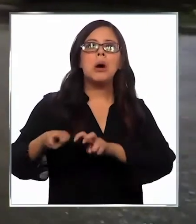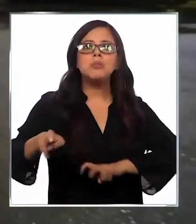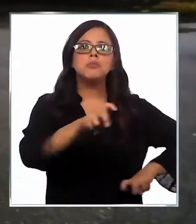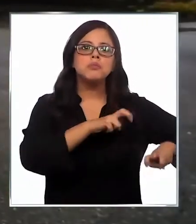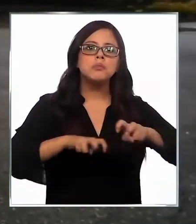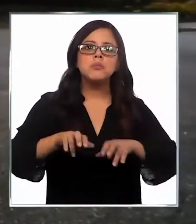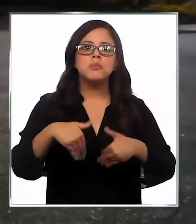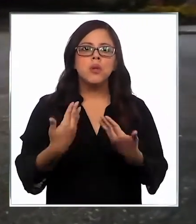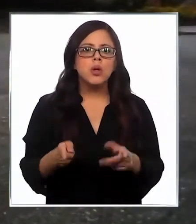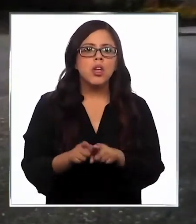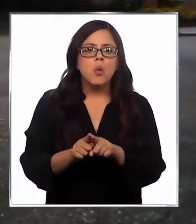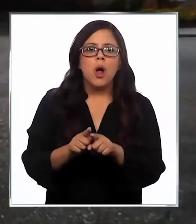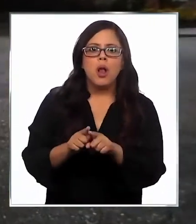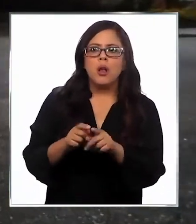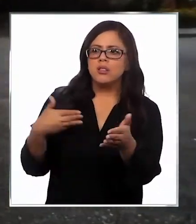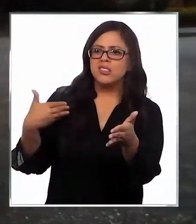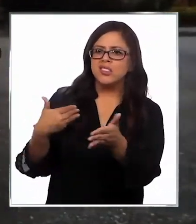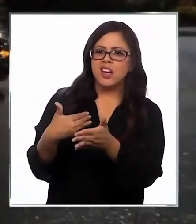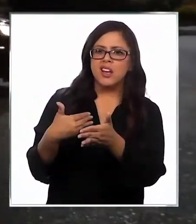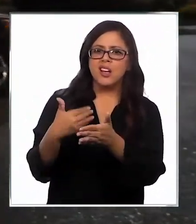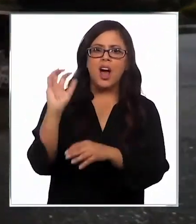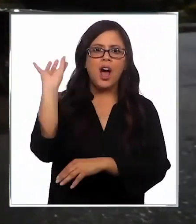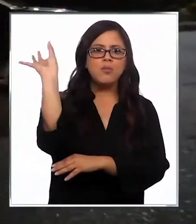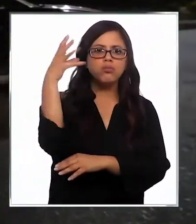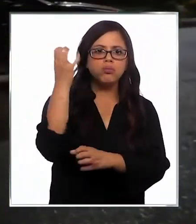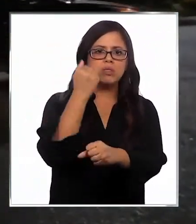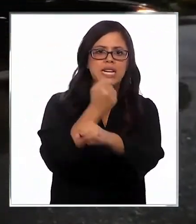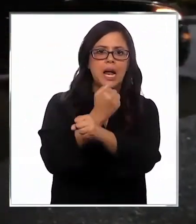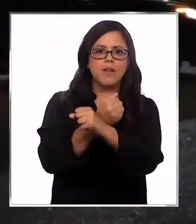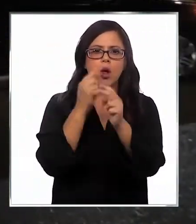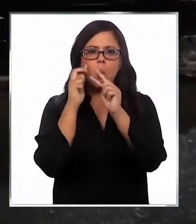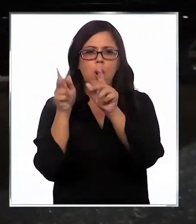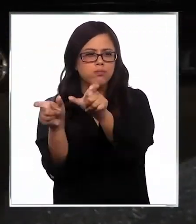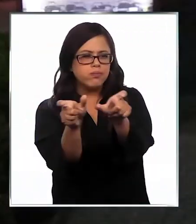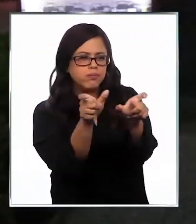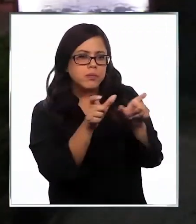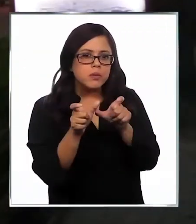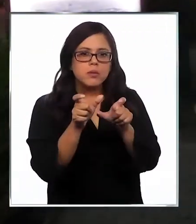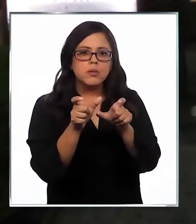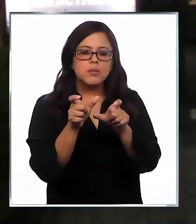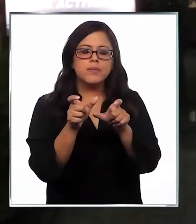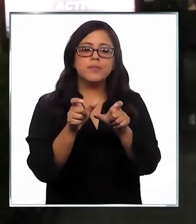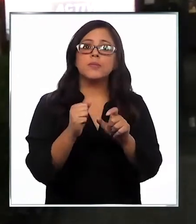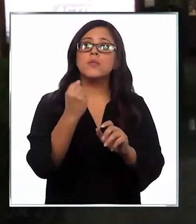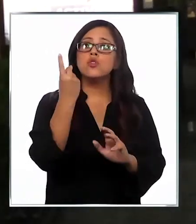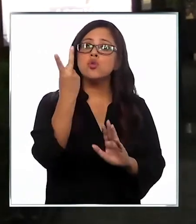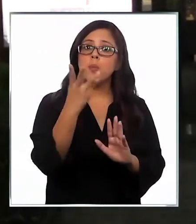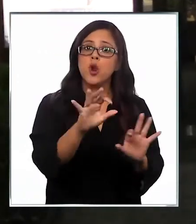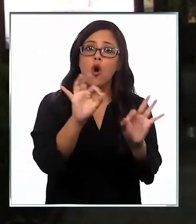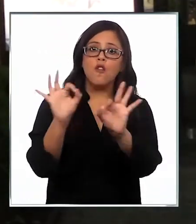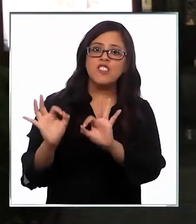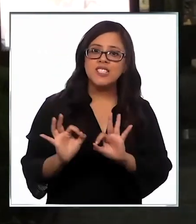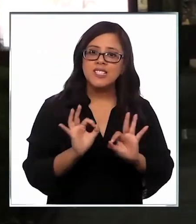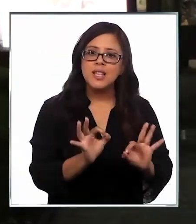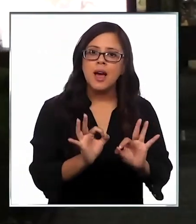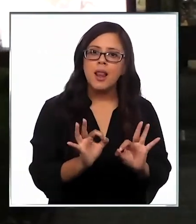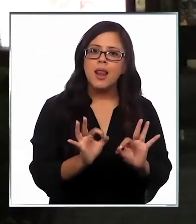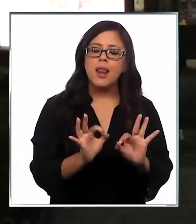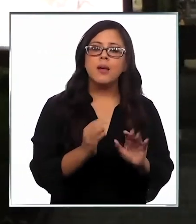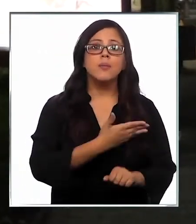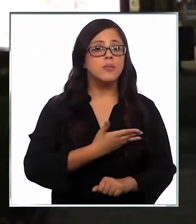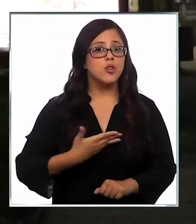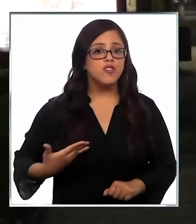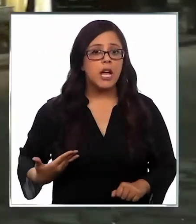cuando un par de patrullas merodean estos lugares. De acuerdo a las cifras oficiales entregadas por el propio